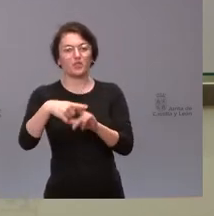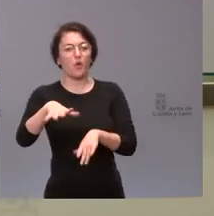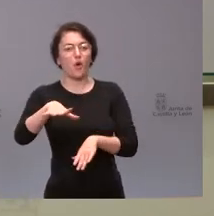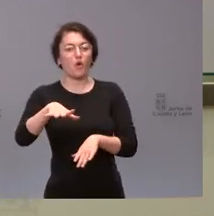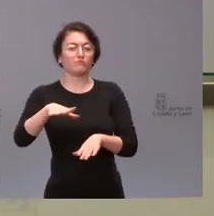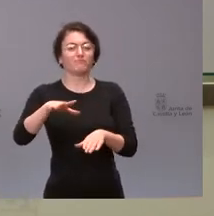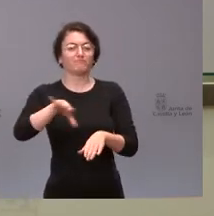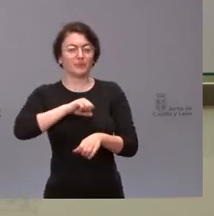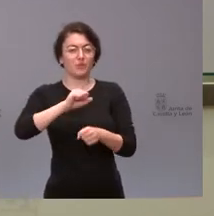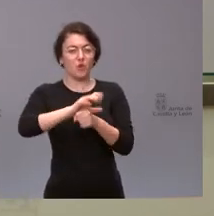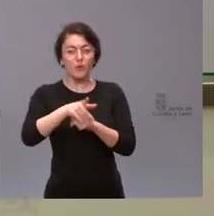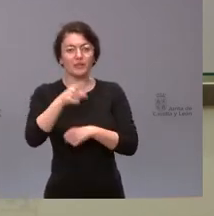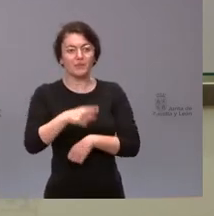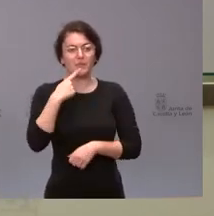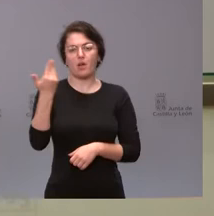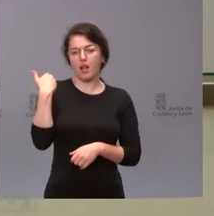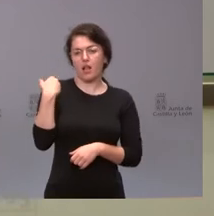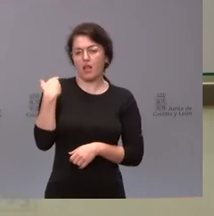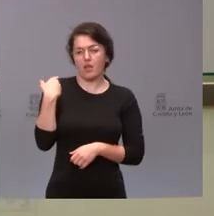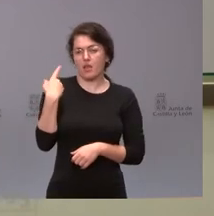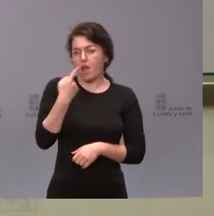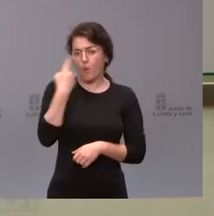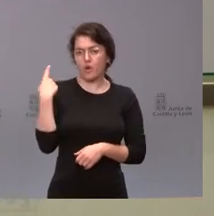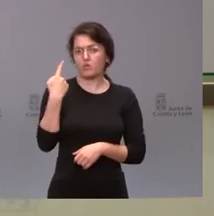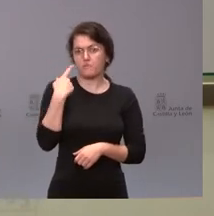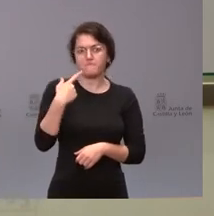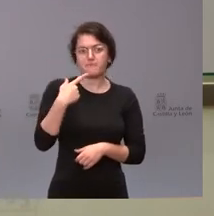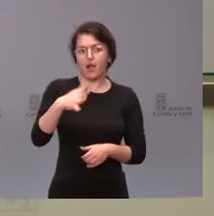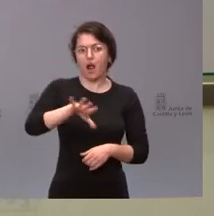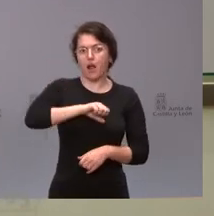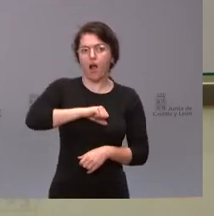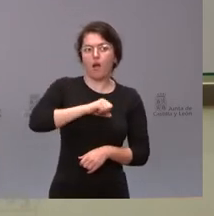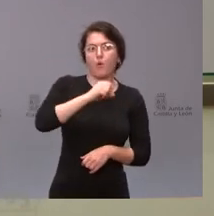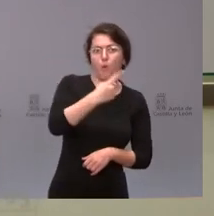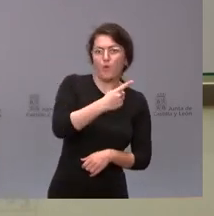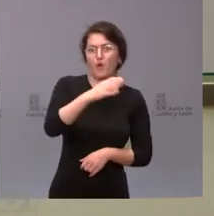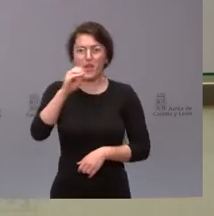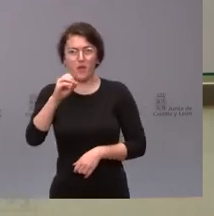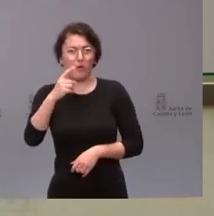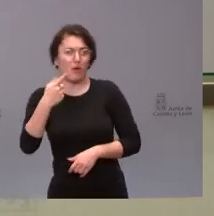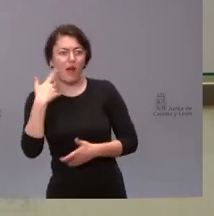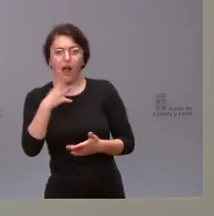de casos diarios o cero o ninguno y parece que la cosa sigue en aumento. Gracias.